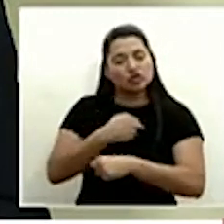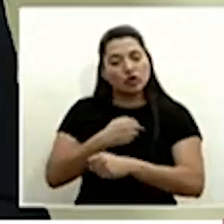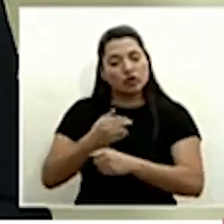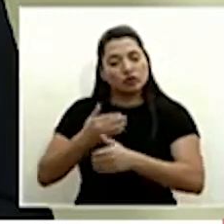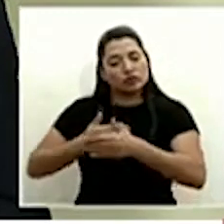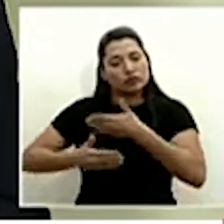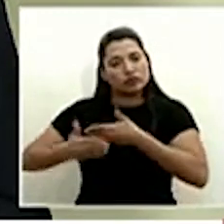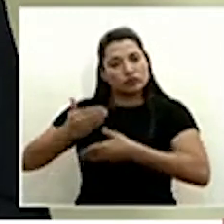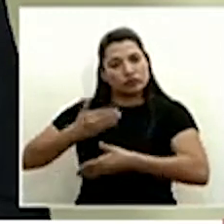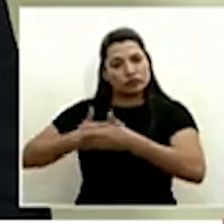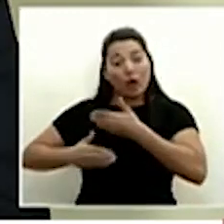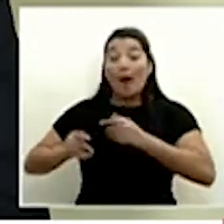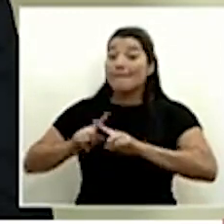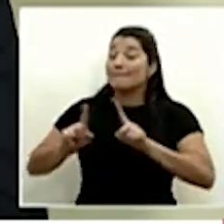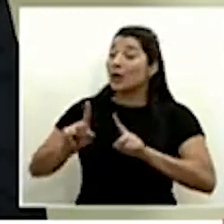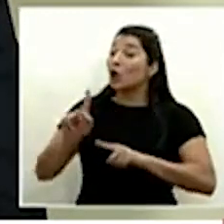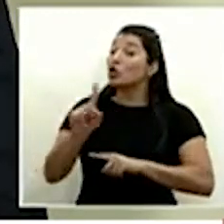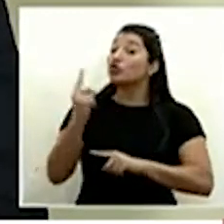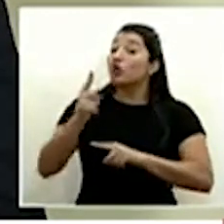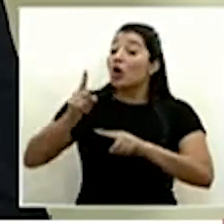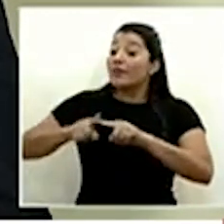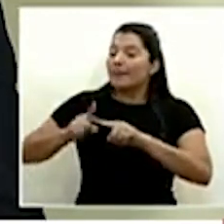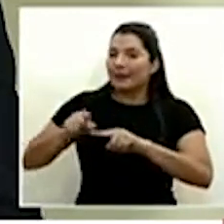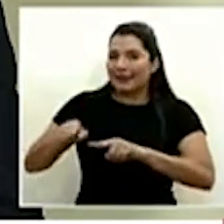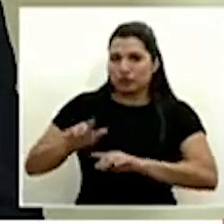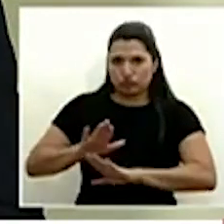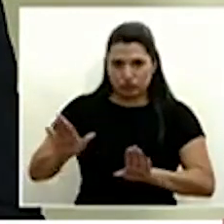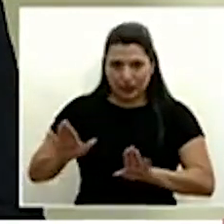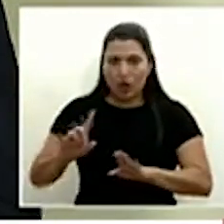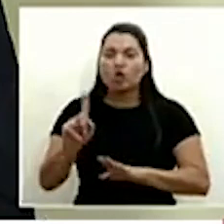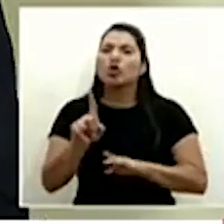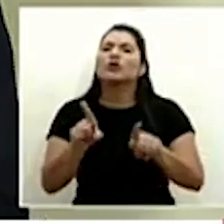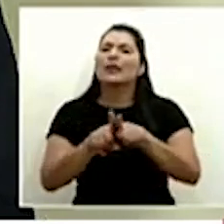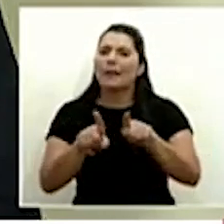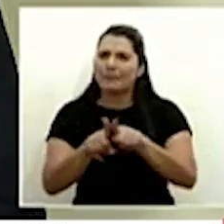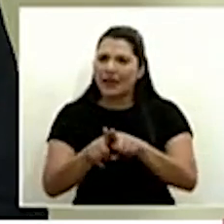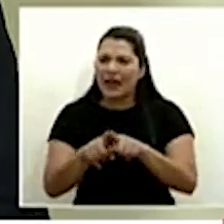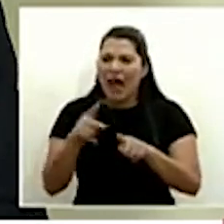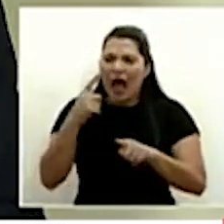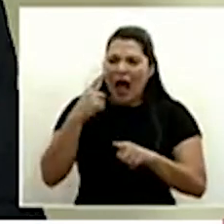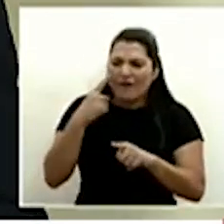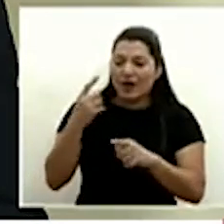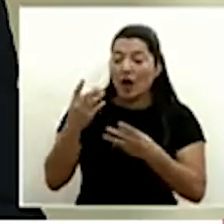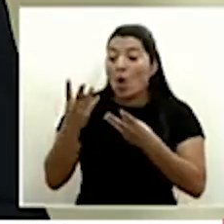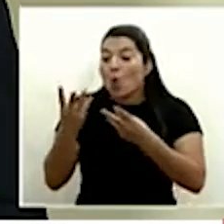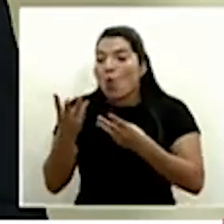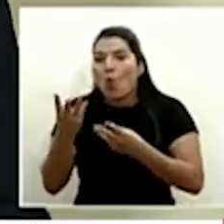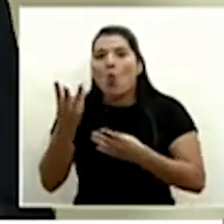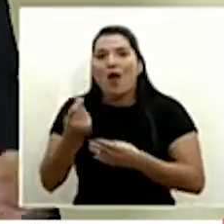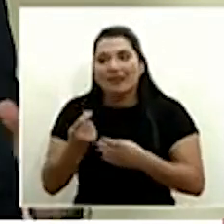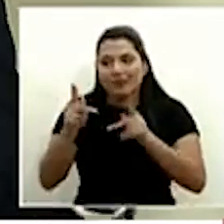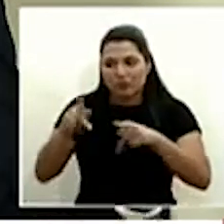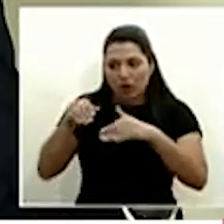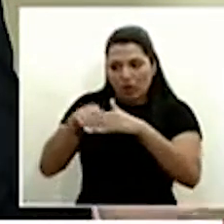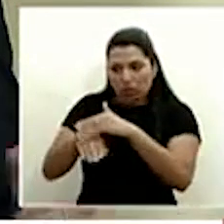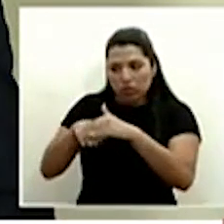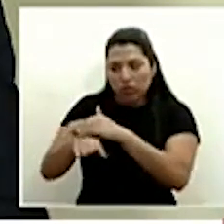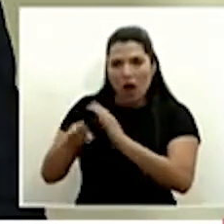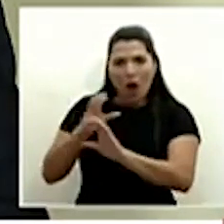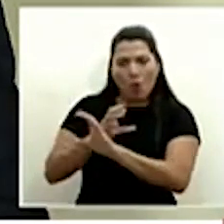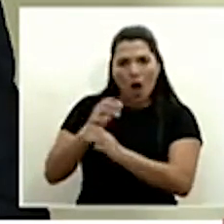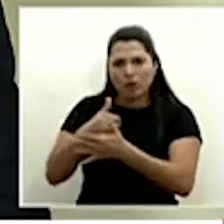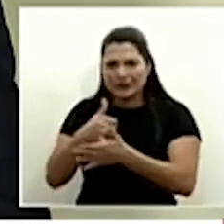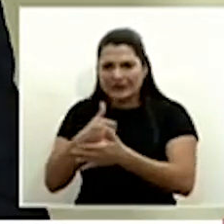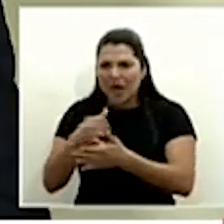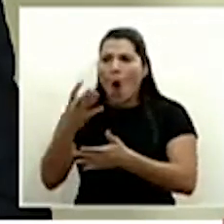parámetro absoluto hay que ver también la aceleración de ocupación en camas UCI que tan rápido se está dando esa aceleración que tanto están justamente surgiendo casos